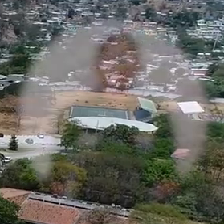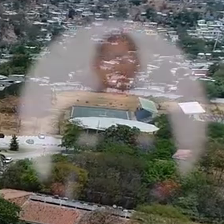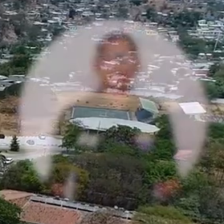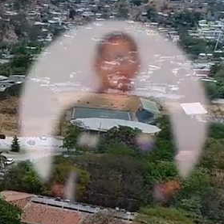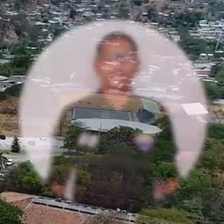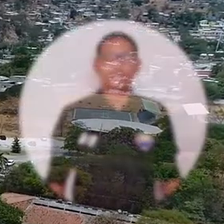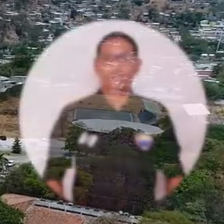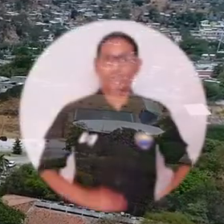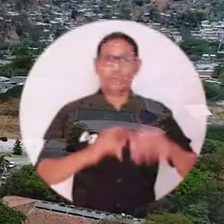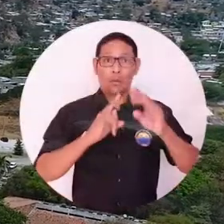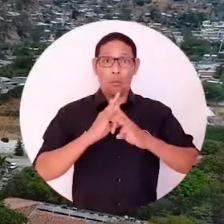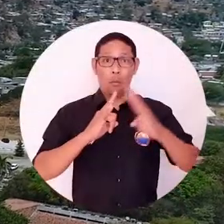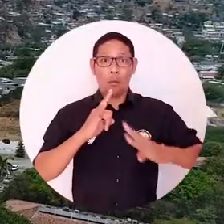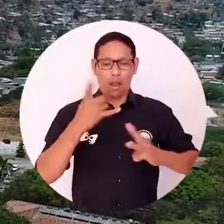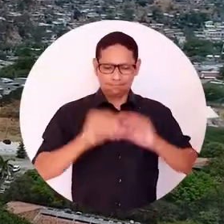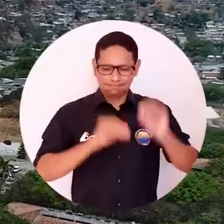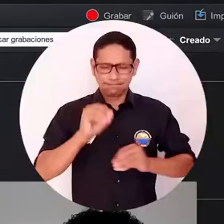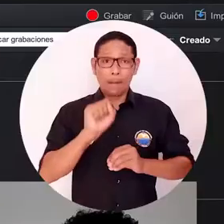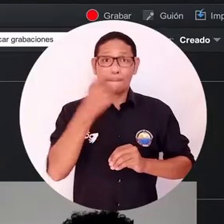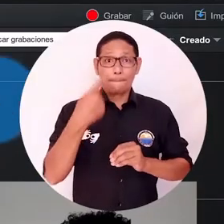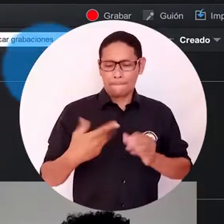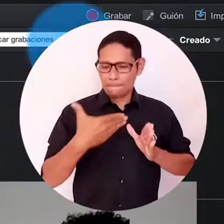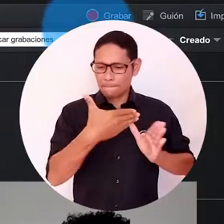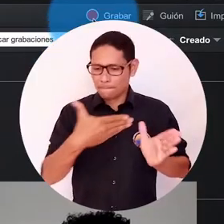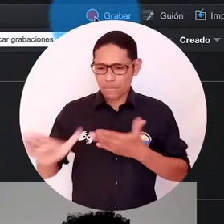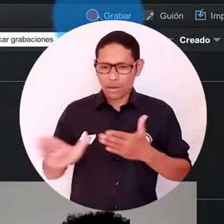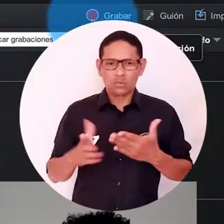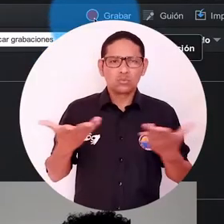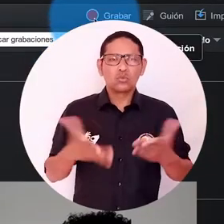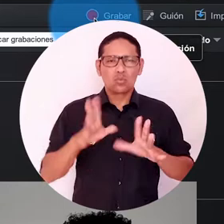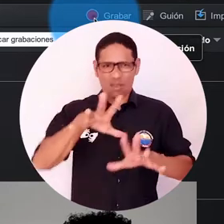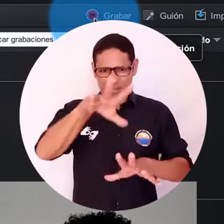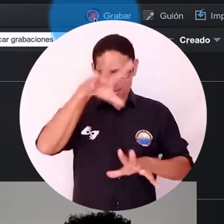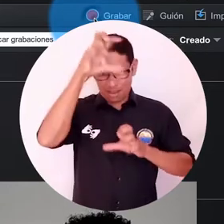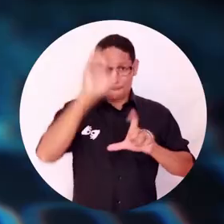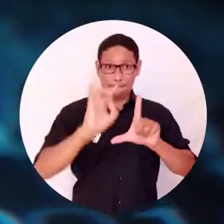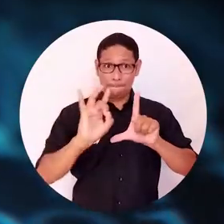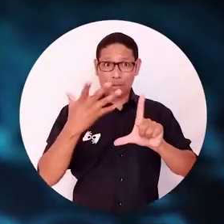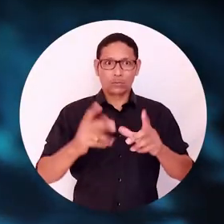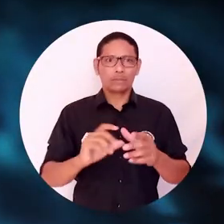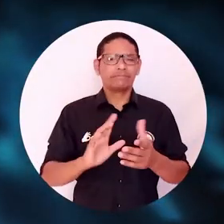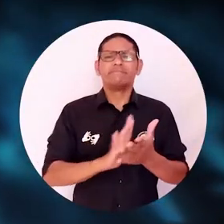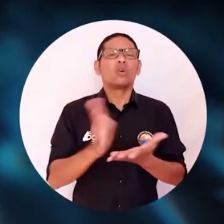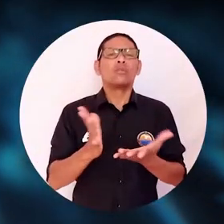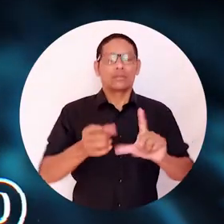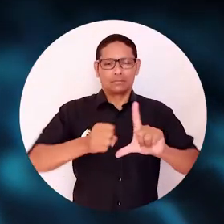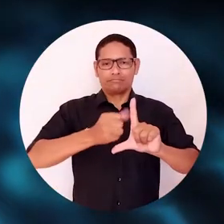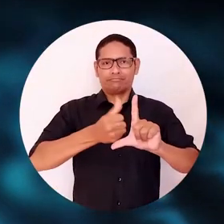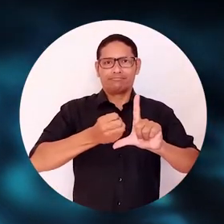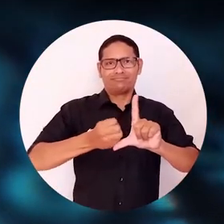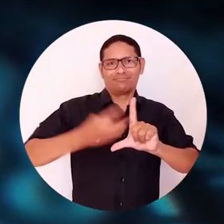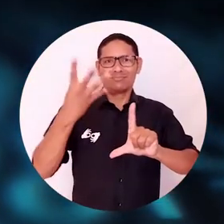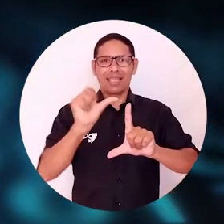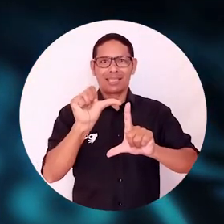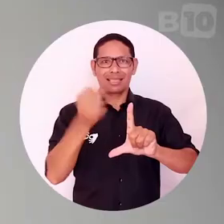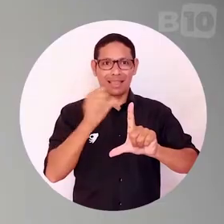La Universidad del Magdalena desarrolló el primer curso en su ecosistema virtual de aprendizaje Bloque 10 que cuenta con accesibilidad en lengua